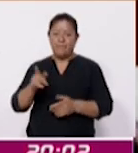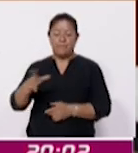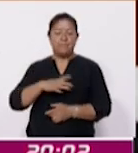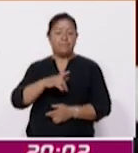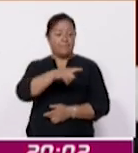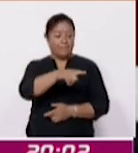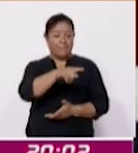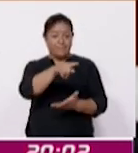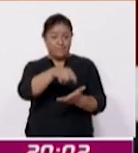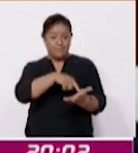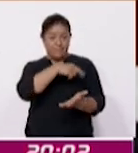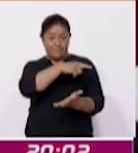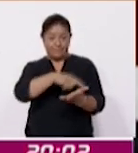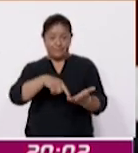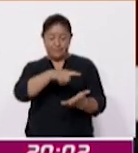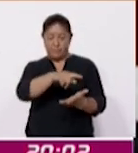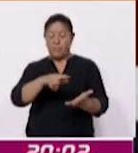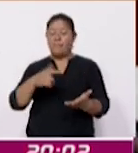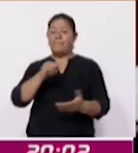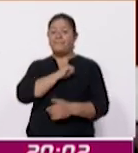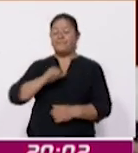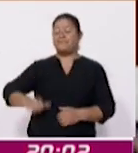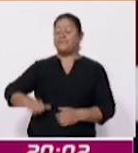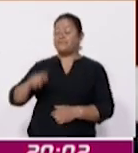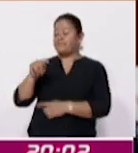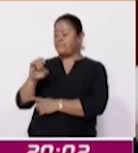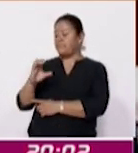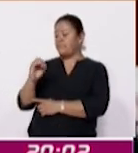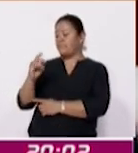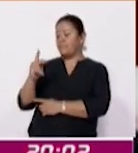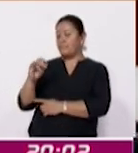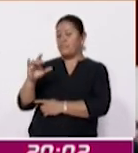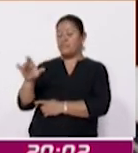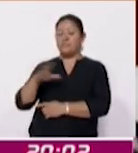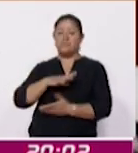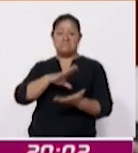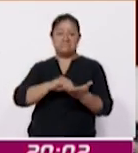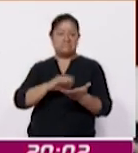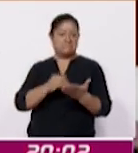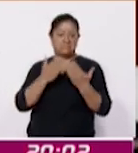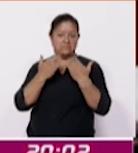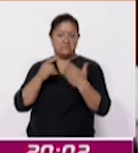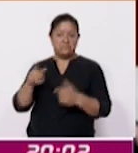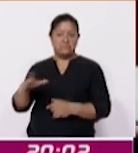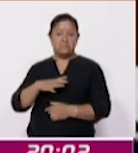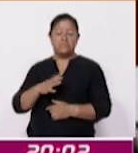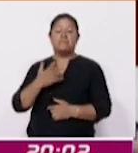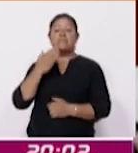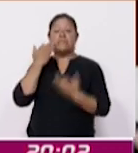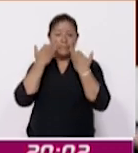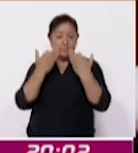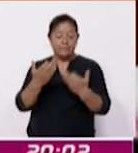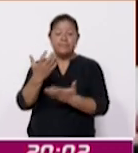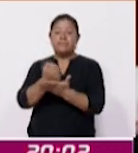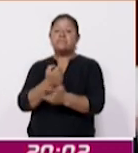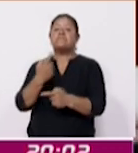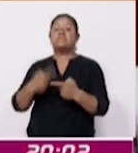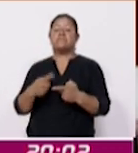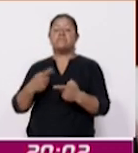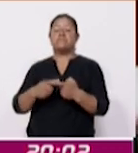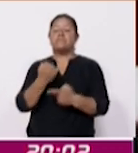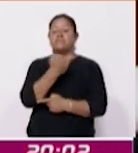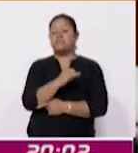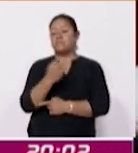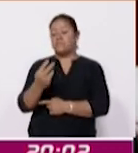de la elección de los integrantes del Ayuntamiento de Tecopilco, al carecer de documentación original para comprobar quién fue el ganador en los comicios del 2 de